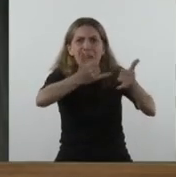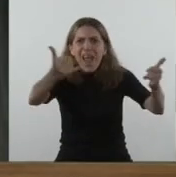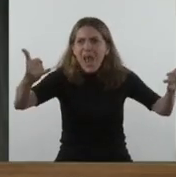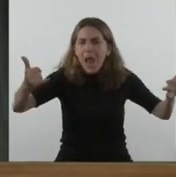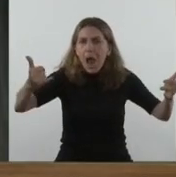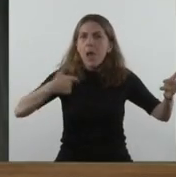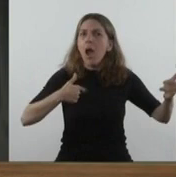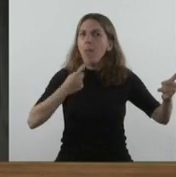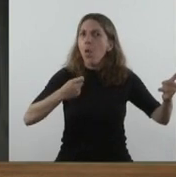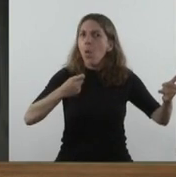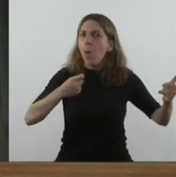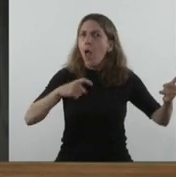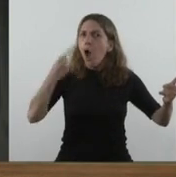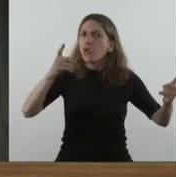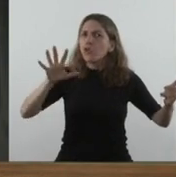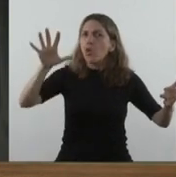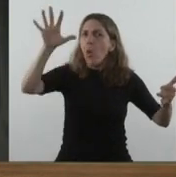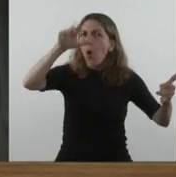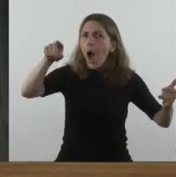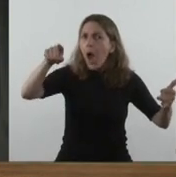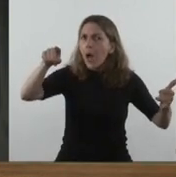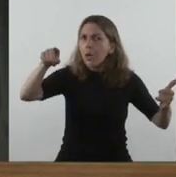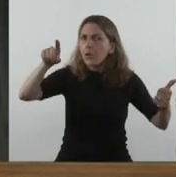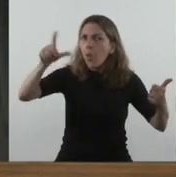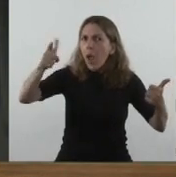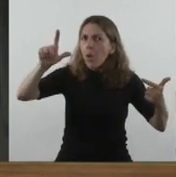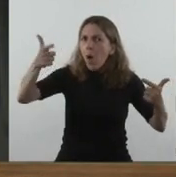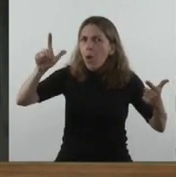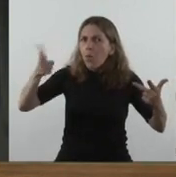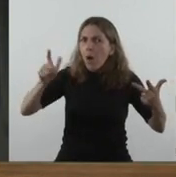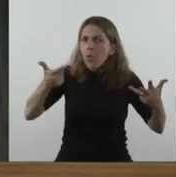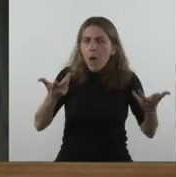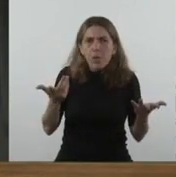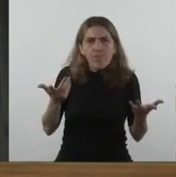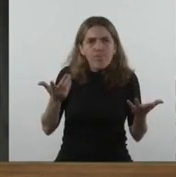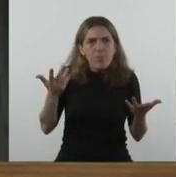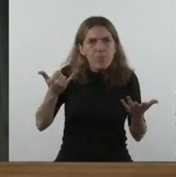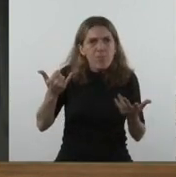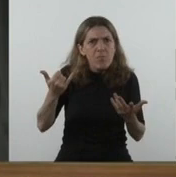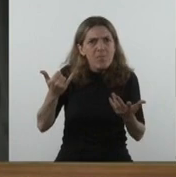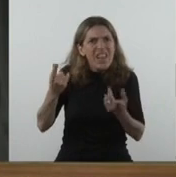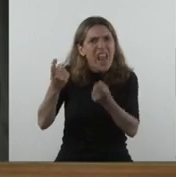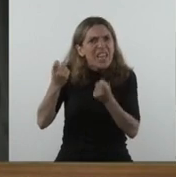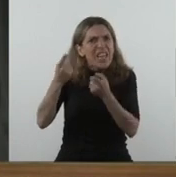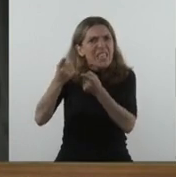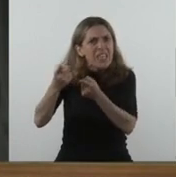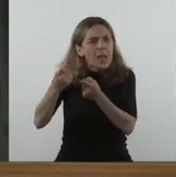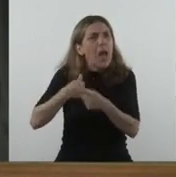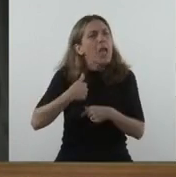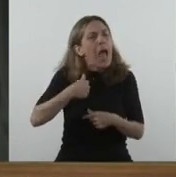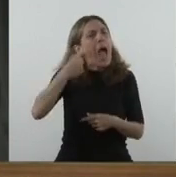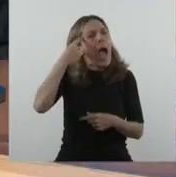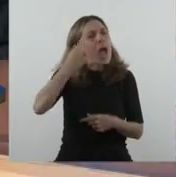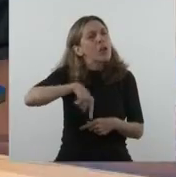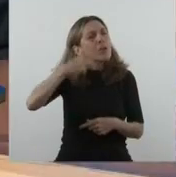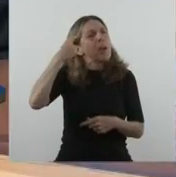resto del país tiene. Y no nos ponemos a pensar en esas carencias. Y no nos ponemos